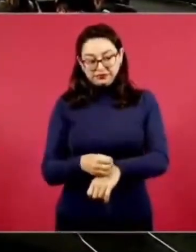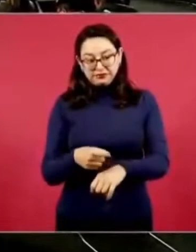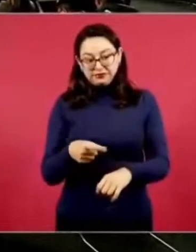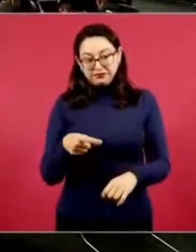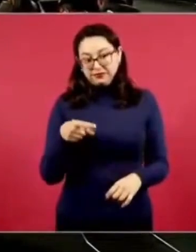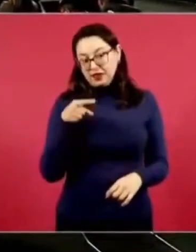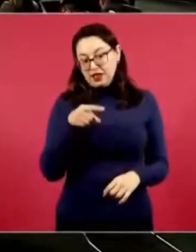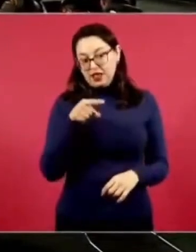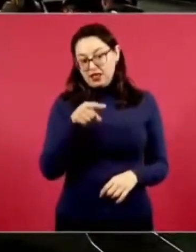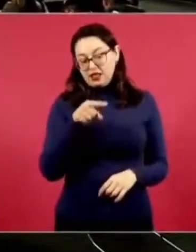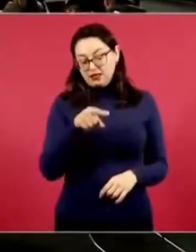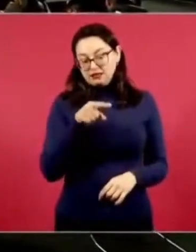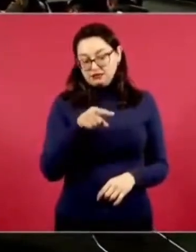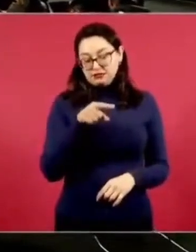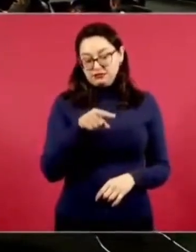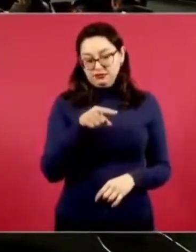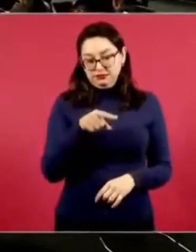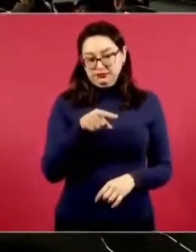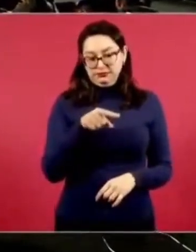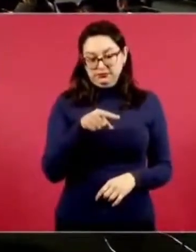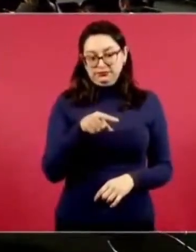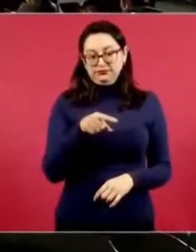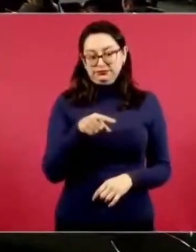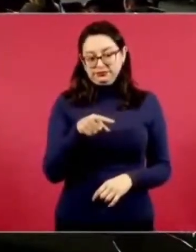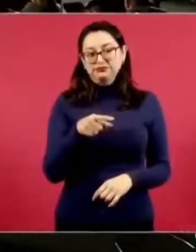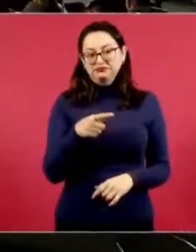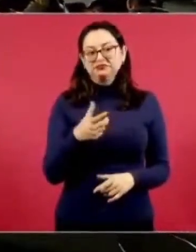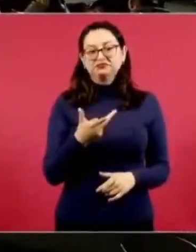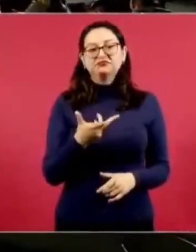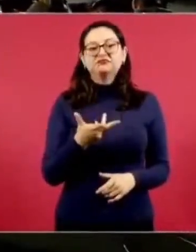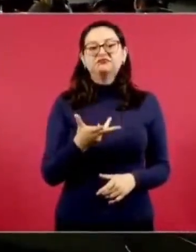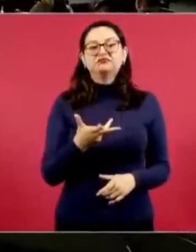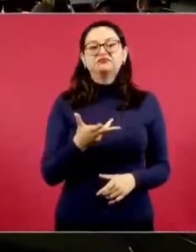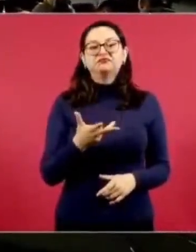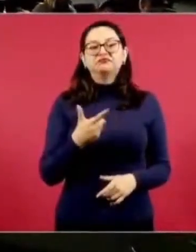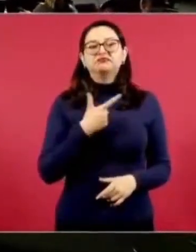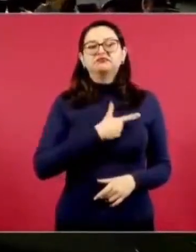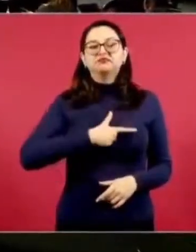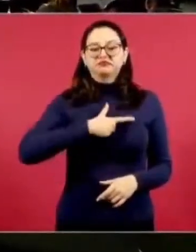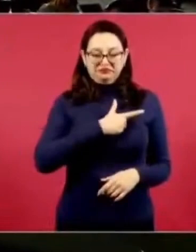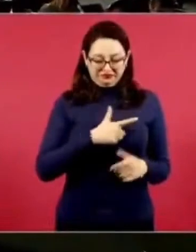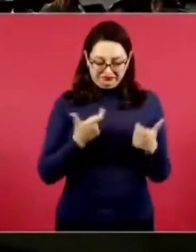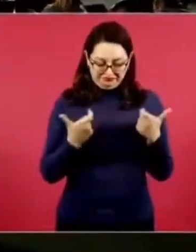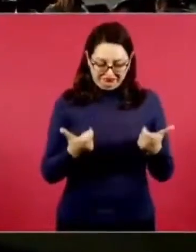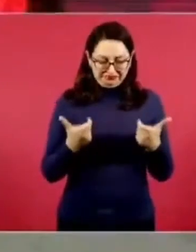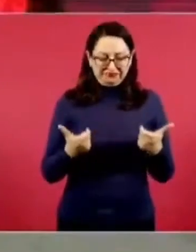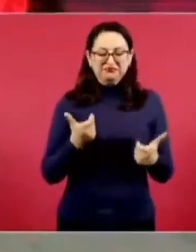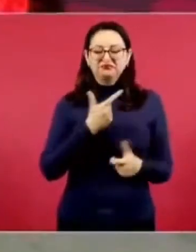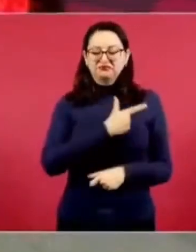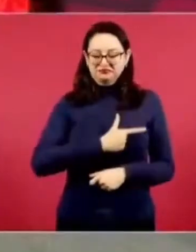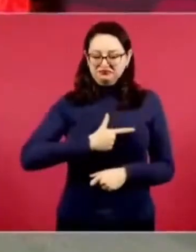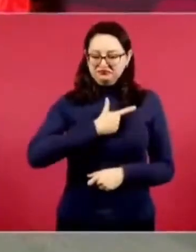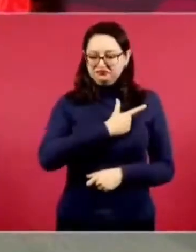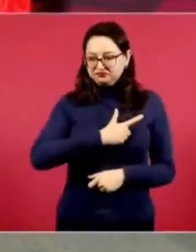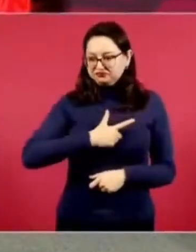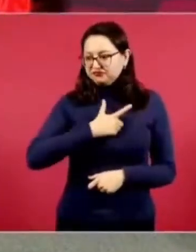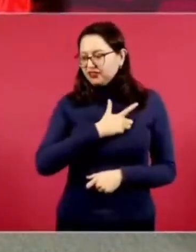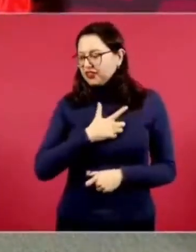cínico, él mismo cuenta